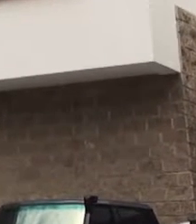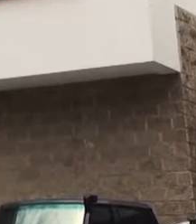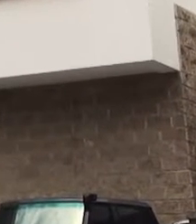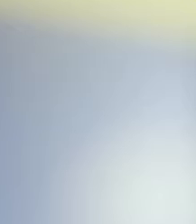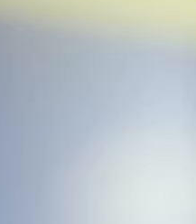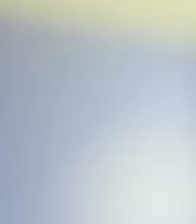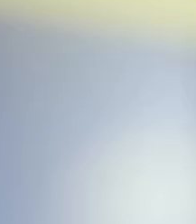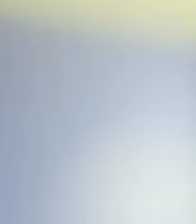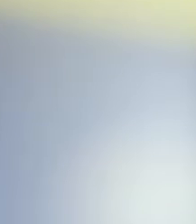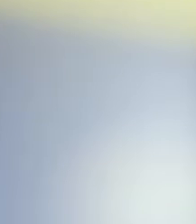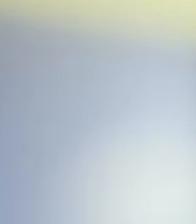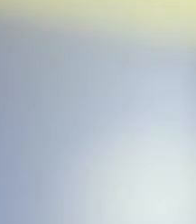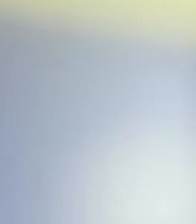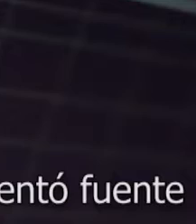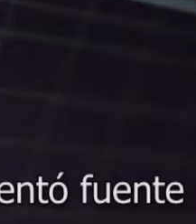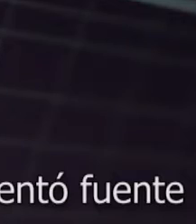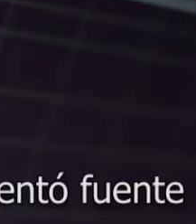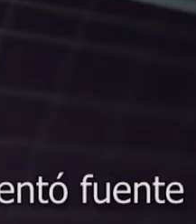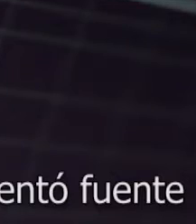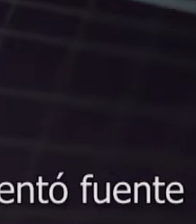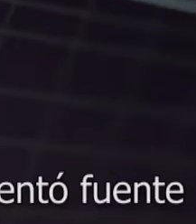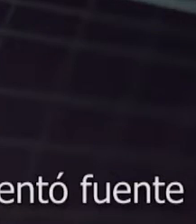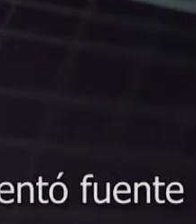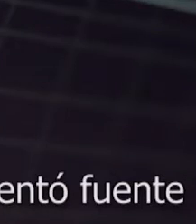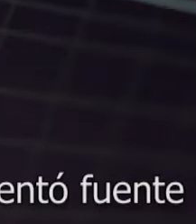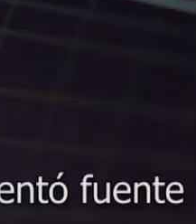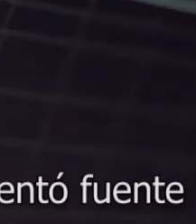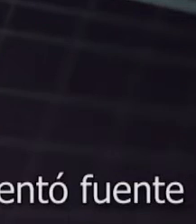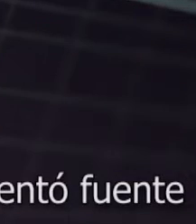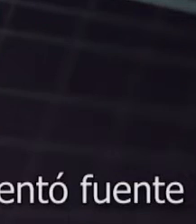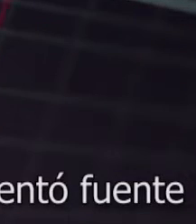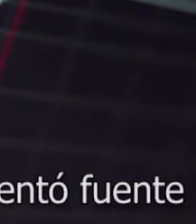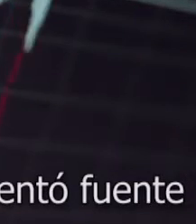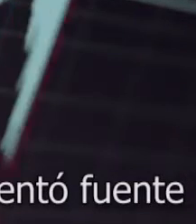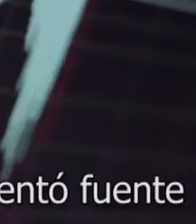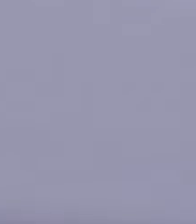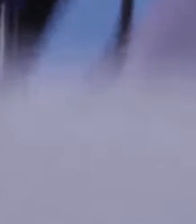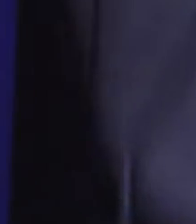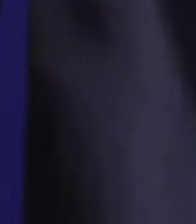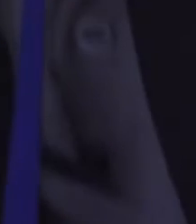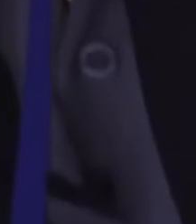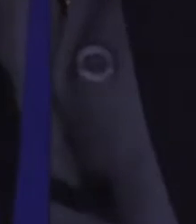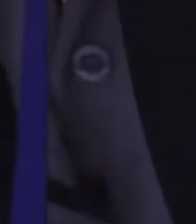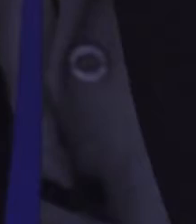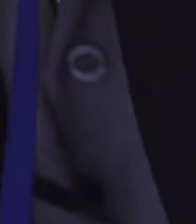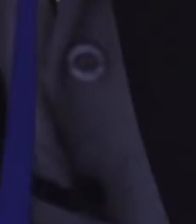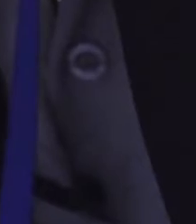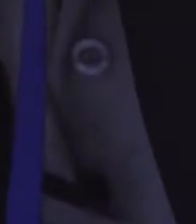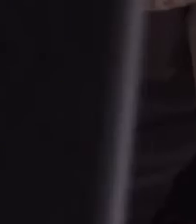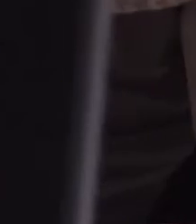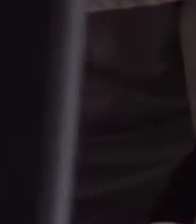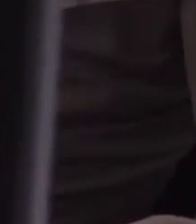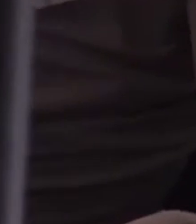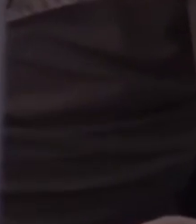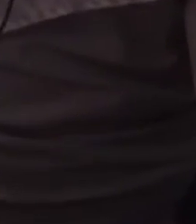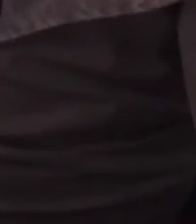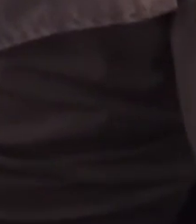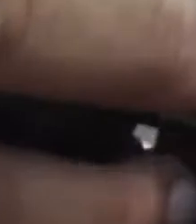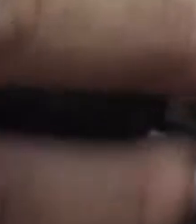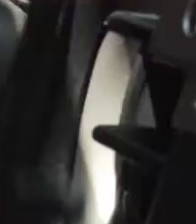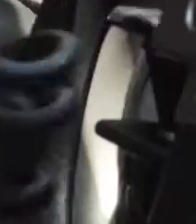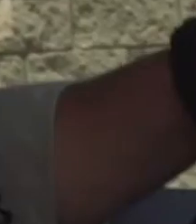9-1-1, ¿cuál es su emergencia? Sí, sí, hay una mujer que ya reventó fuerte. Bravo, bravo, de Atenas. 0